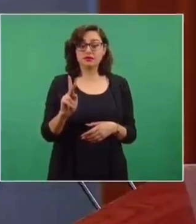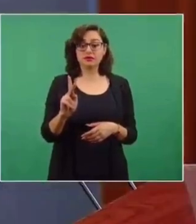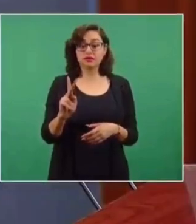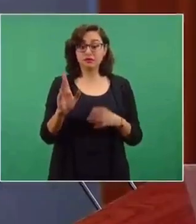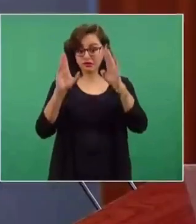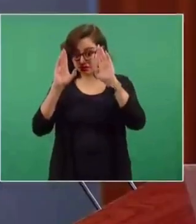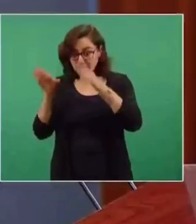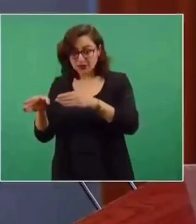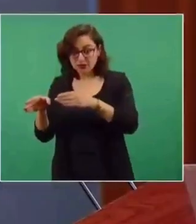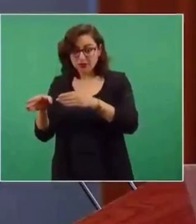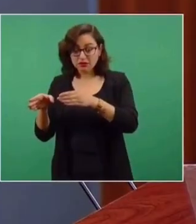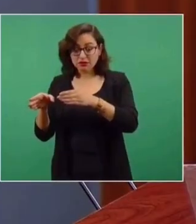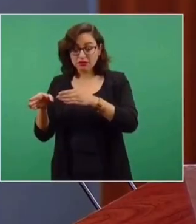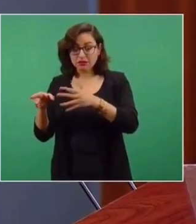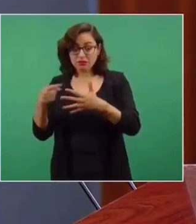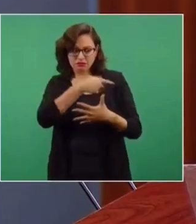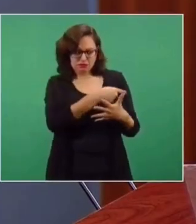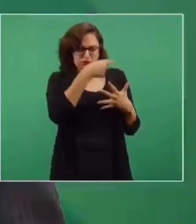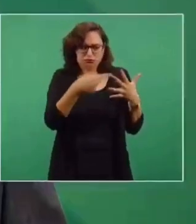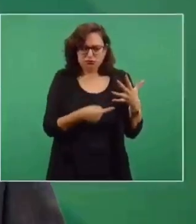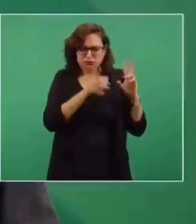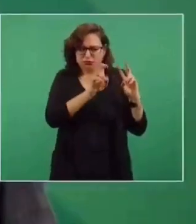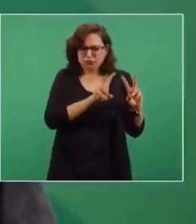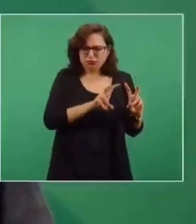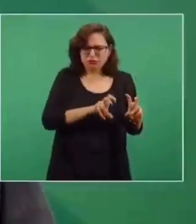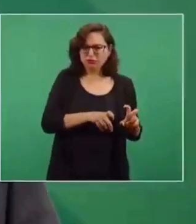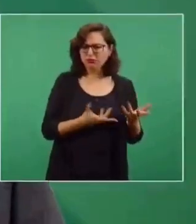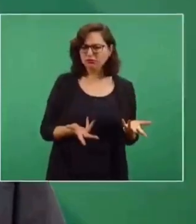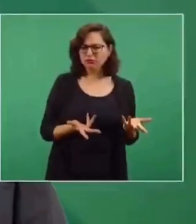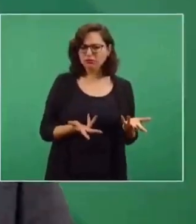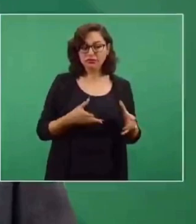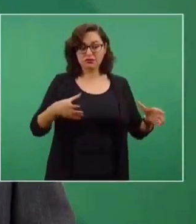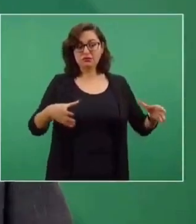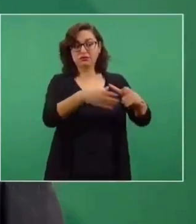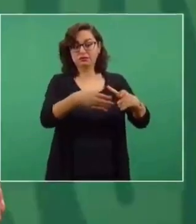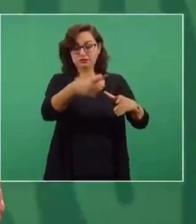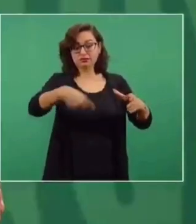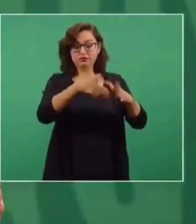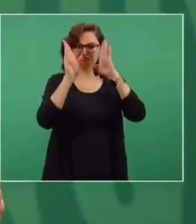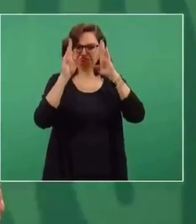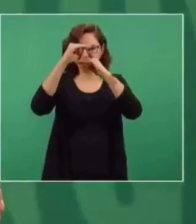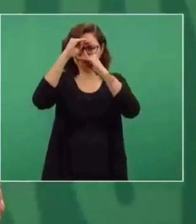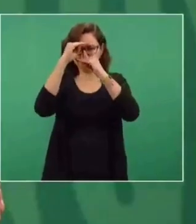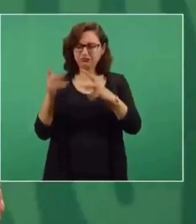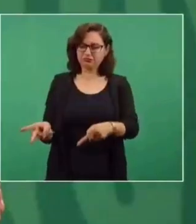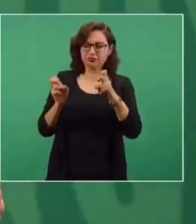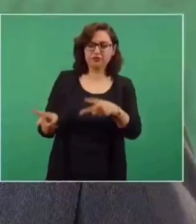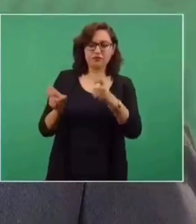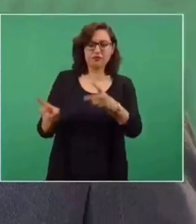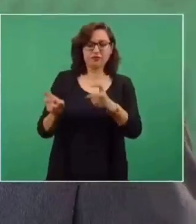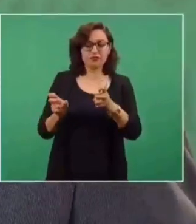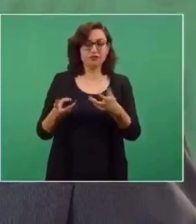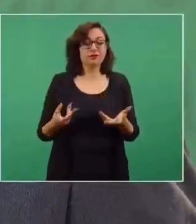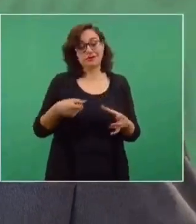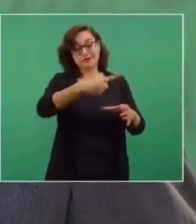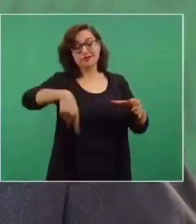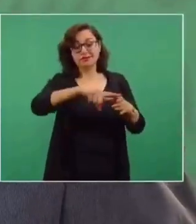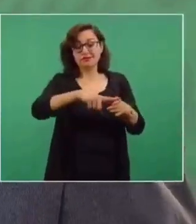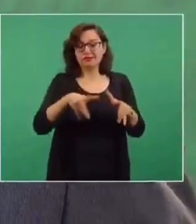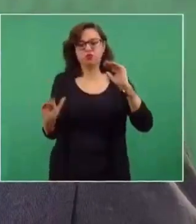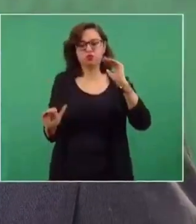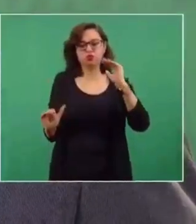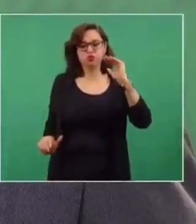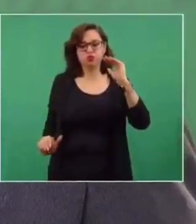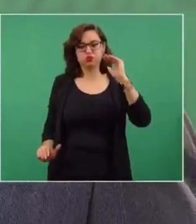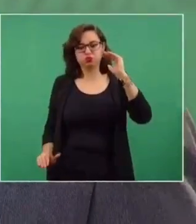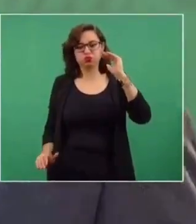permitir que los conservadores, saqueadores, que son los que han originado la descomposición